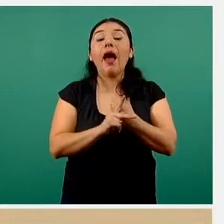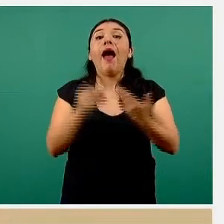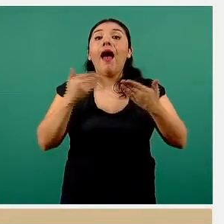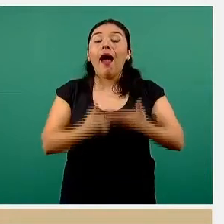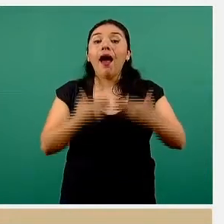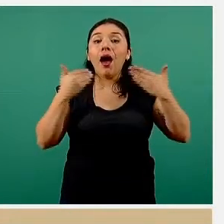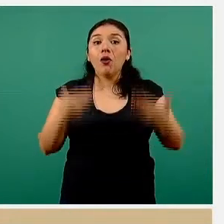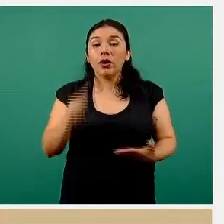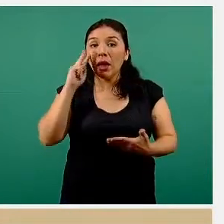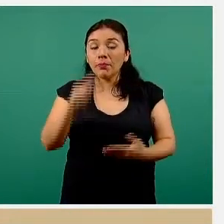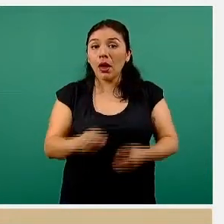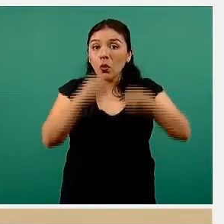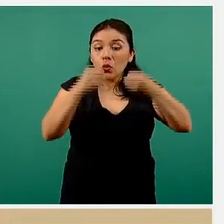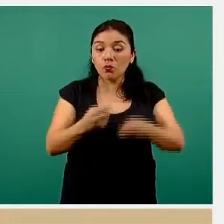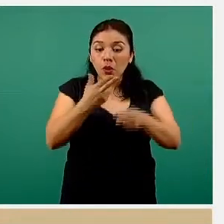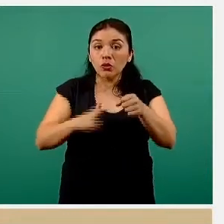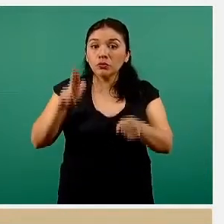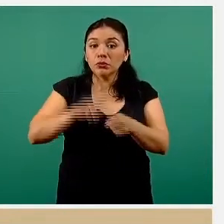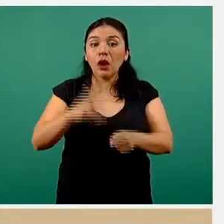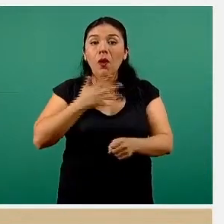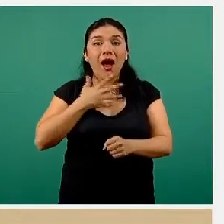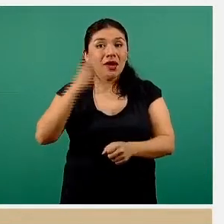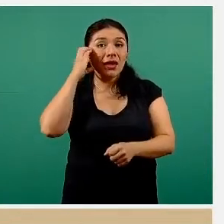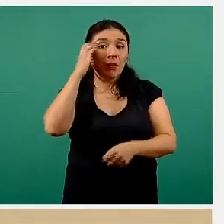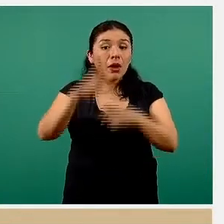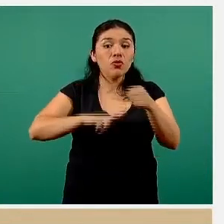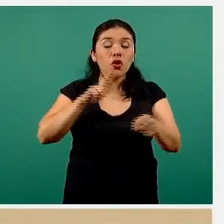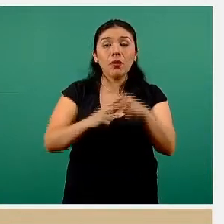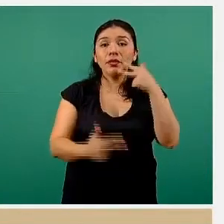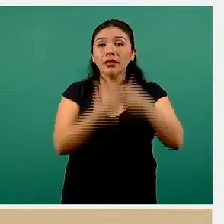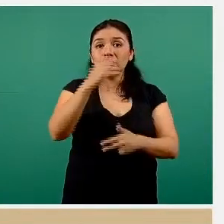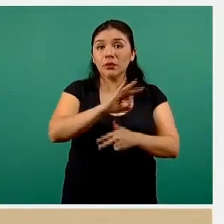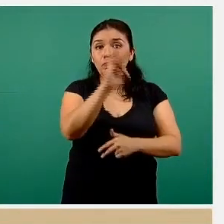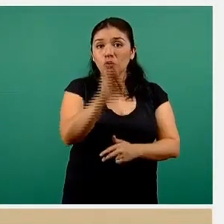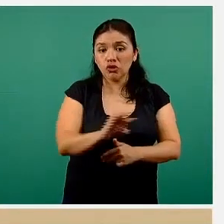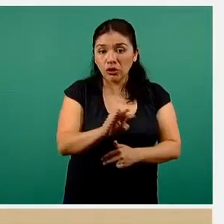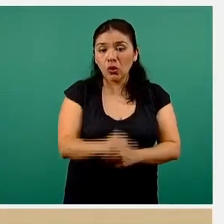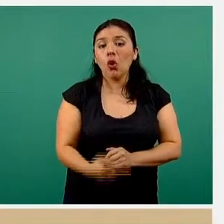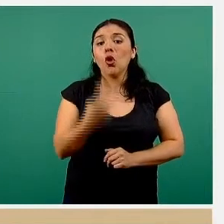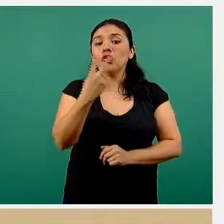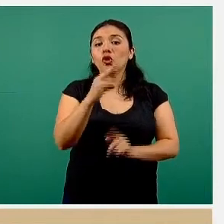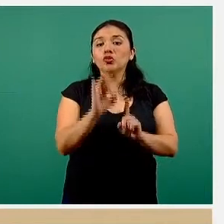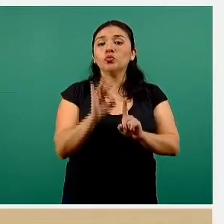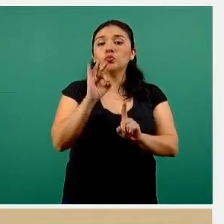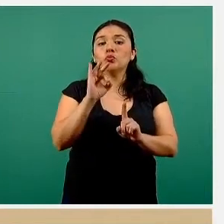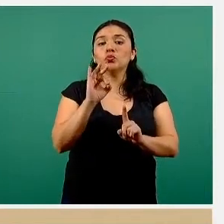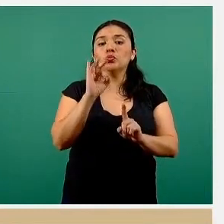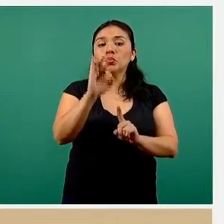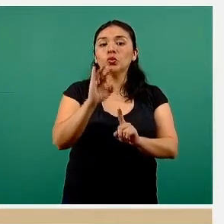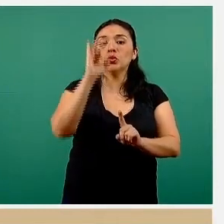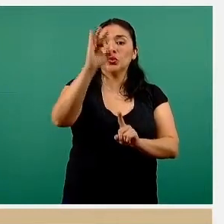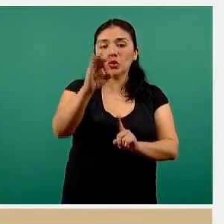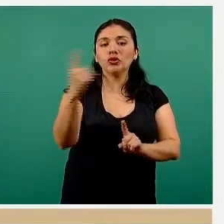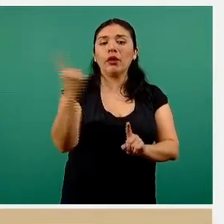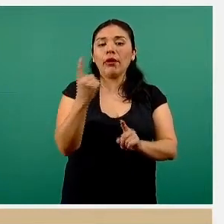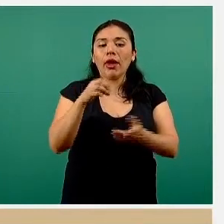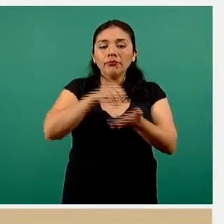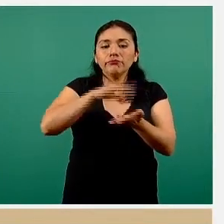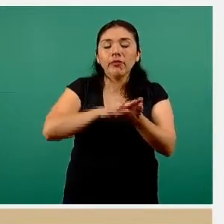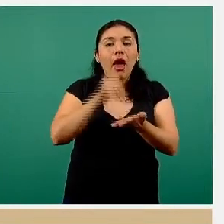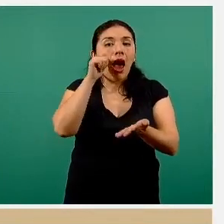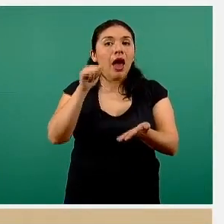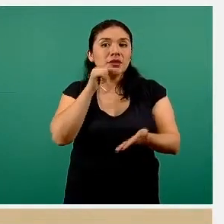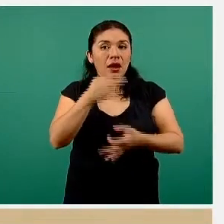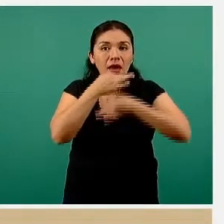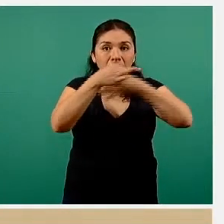Actualmente con una ocupación de camas generales del 13 por ciento, dos puntos porcentuales por arriba de lo reportado el día